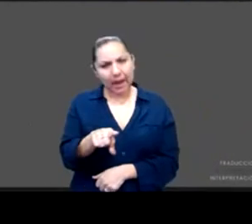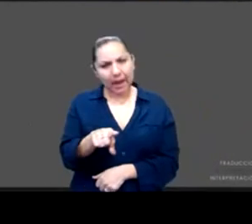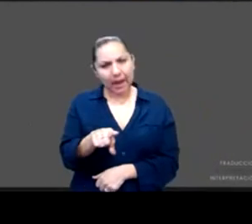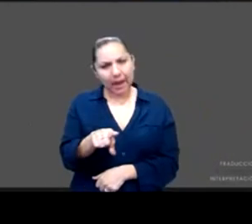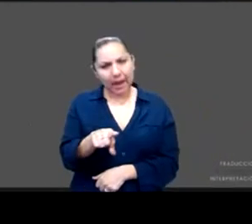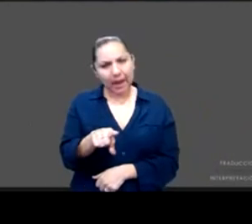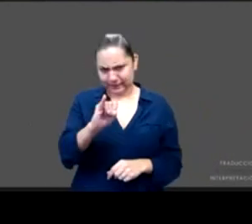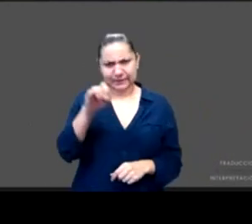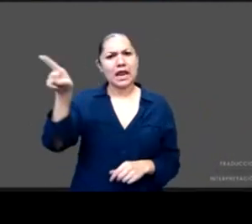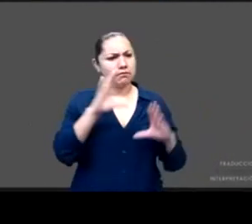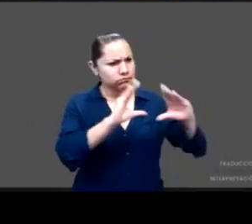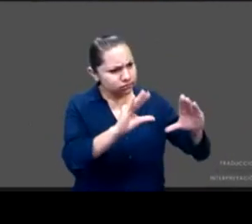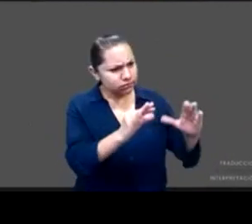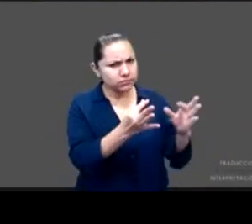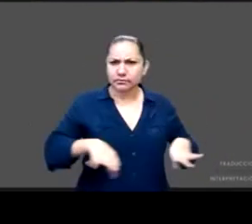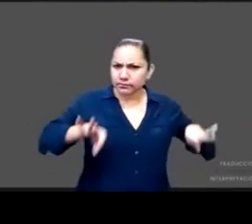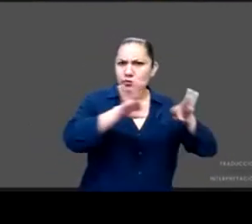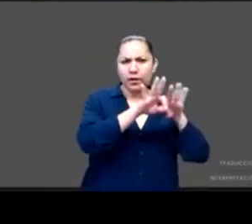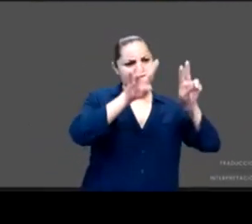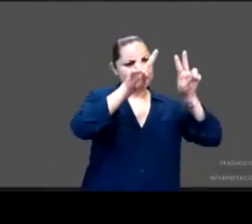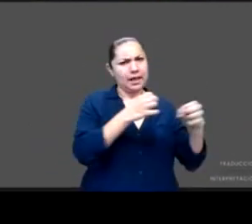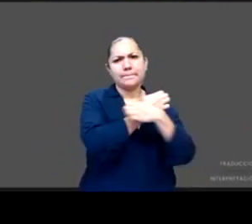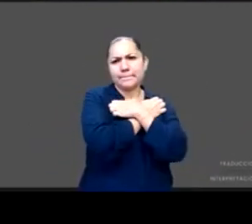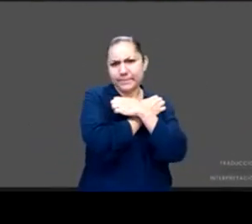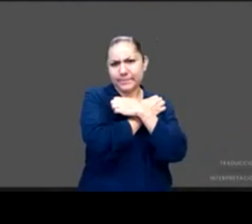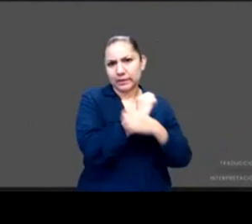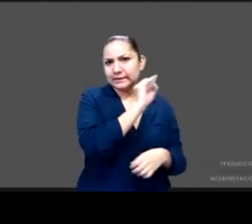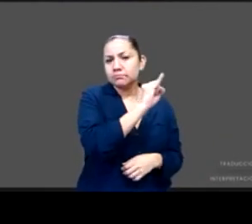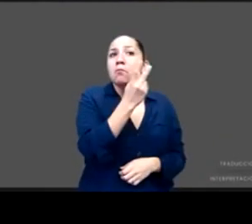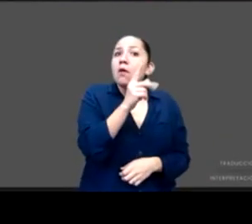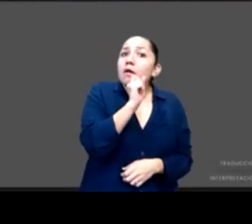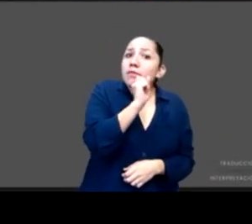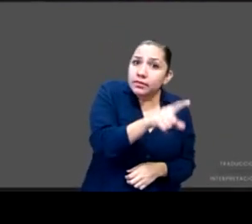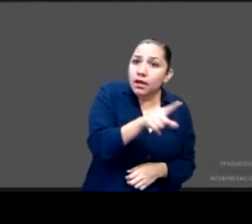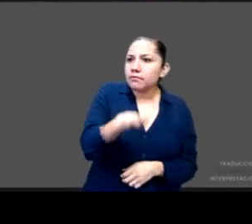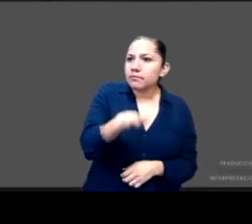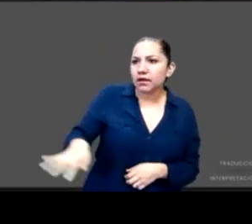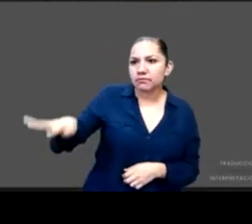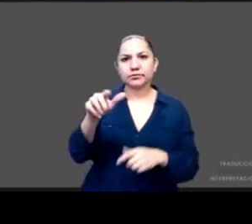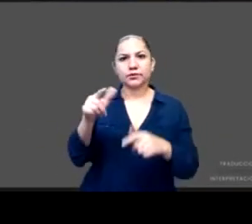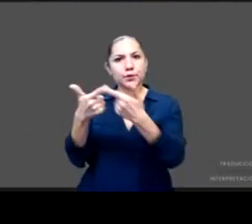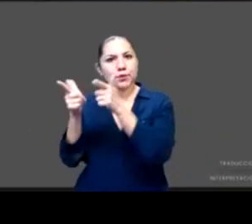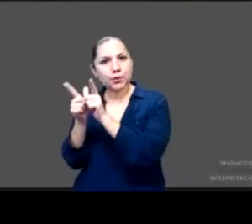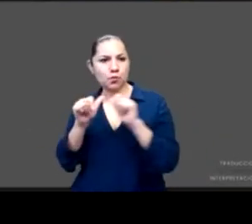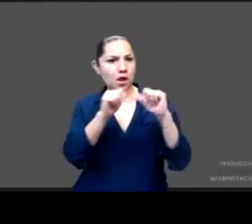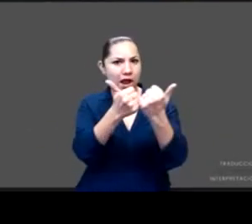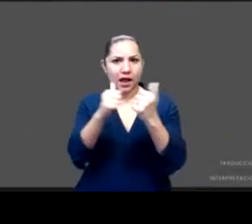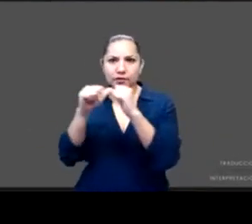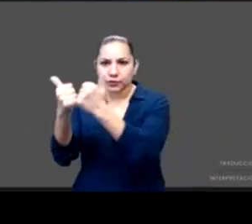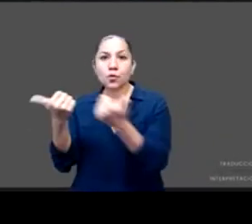tanto lo inmediato como lo inmediato requiere de la participación de la sociedad civil, del sector salud, del sector